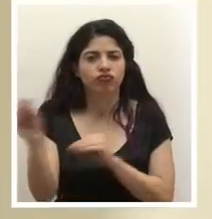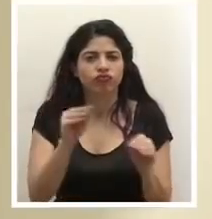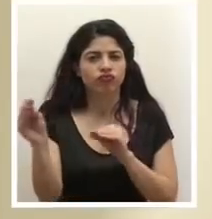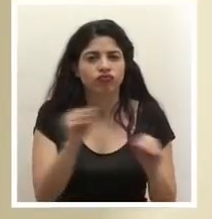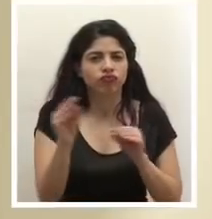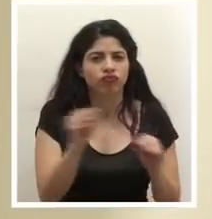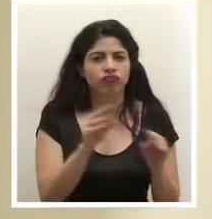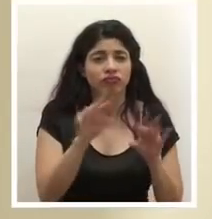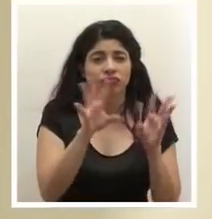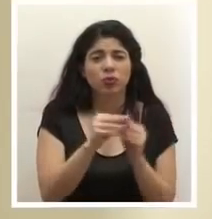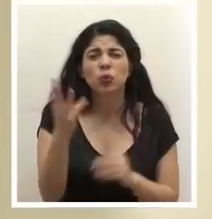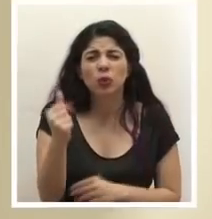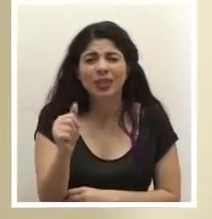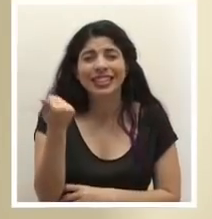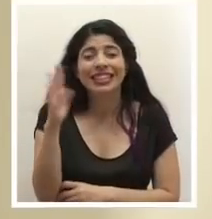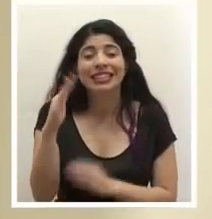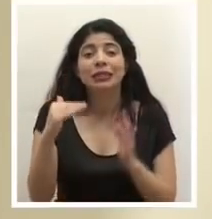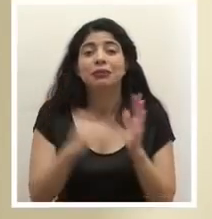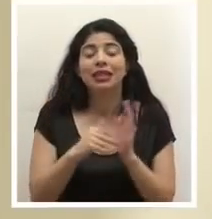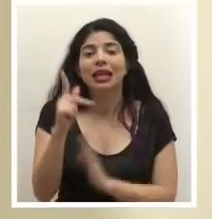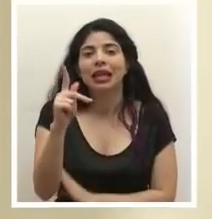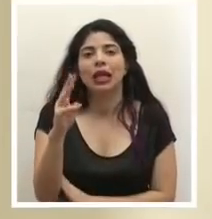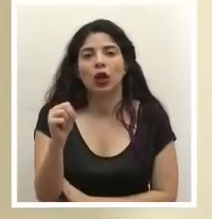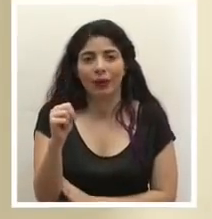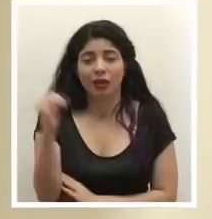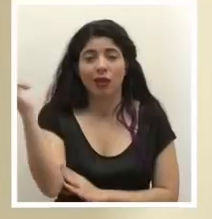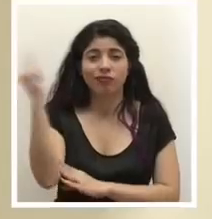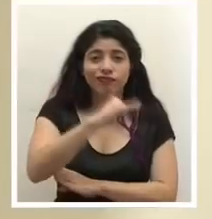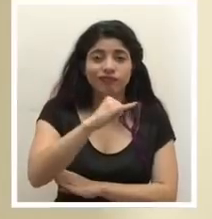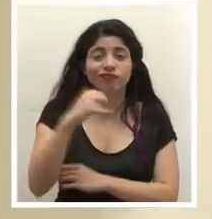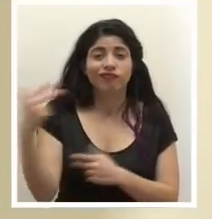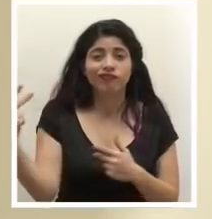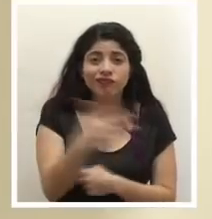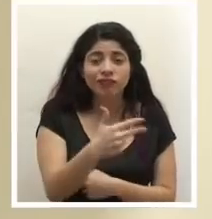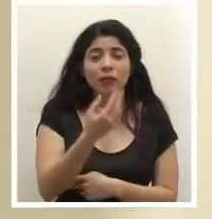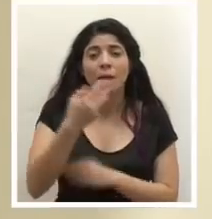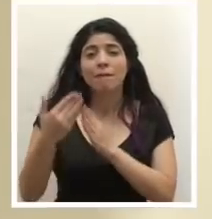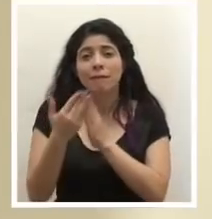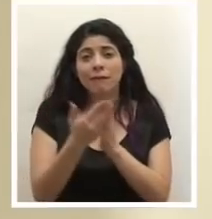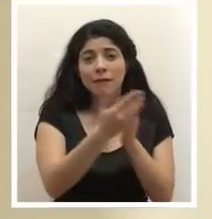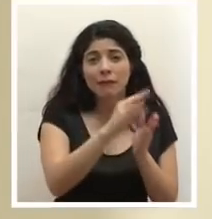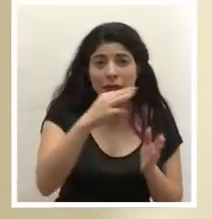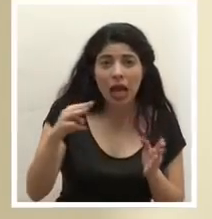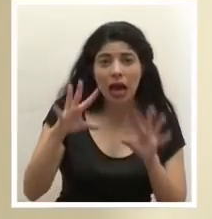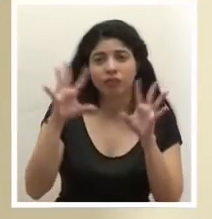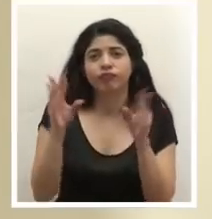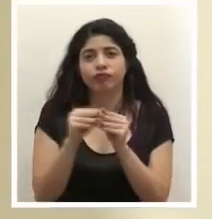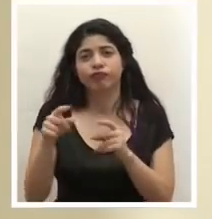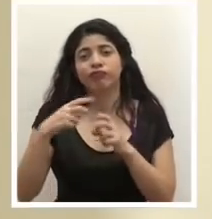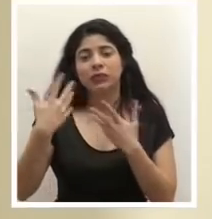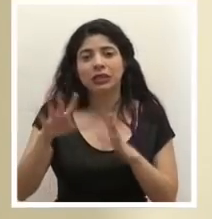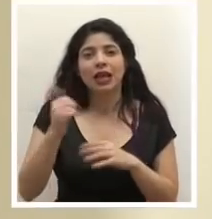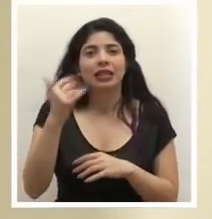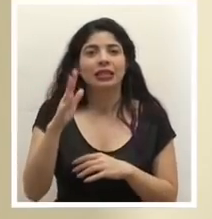un total de 15 mil kilómetros de aire, tierra y mar recorridos por ese equipo de